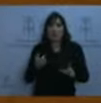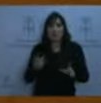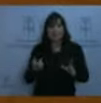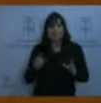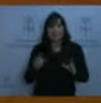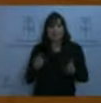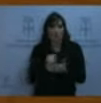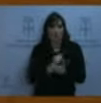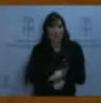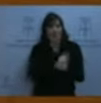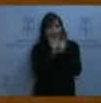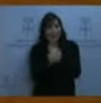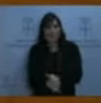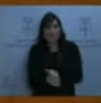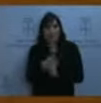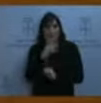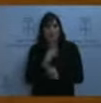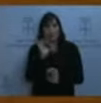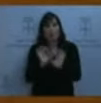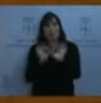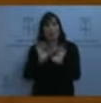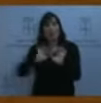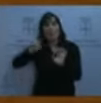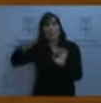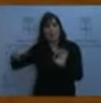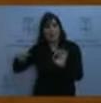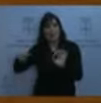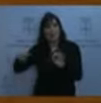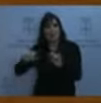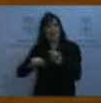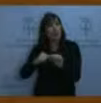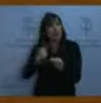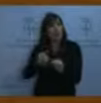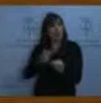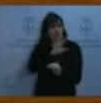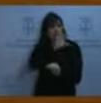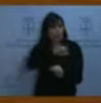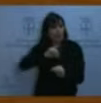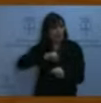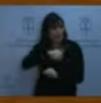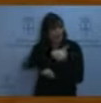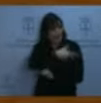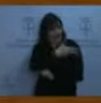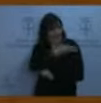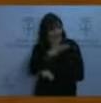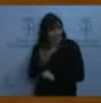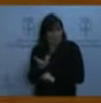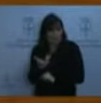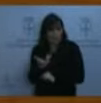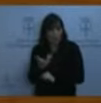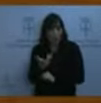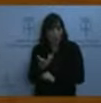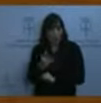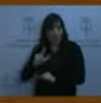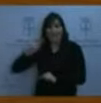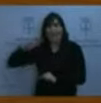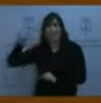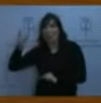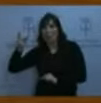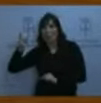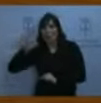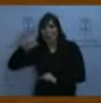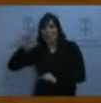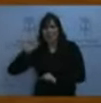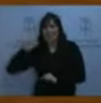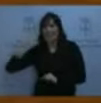negativo y somos las demás comunidades autónomas, a la segunda comunidad más rica de España, en los que tenemos que poner dinero. Me alegra que